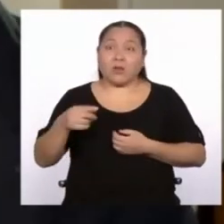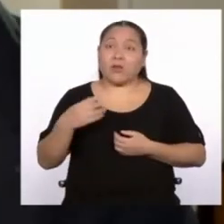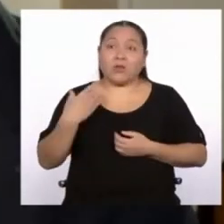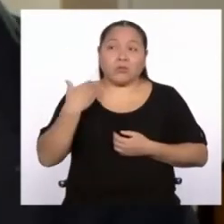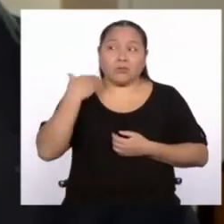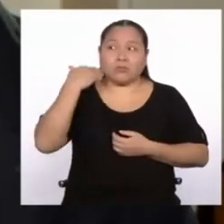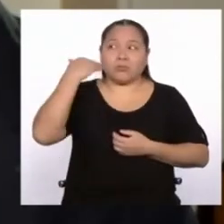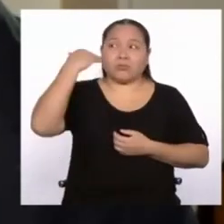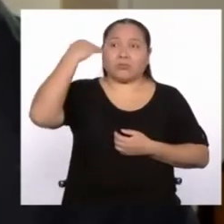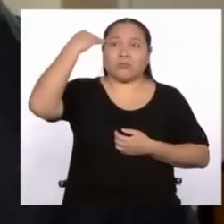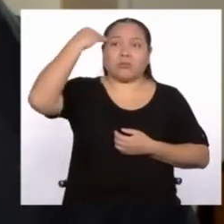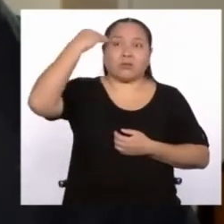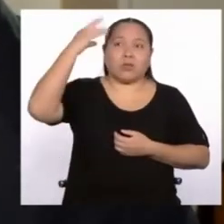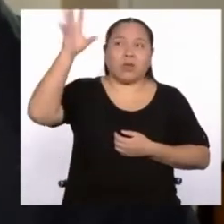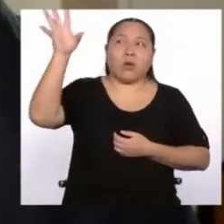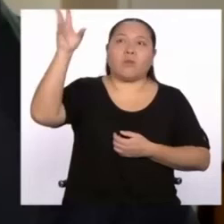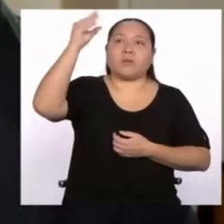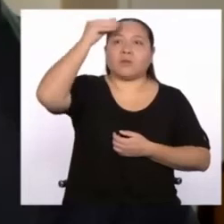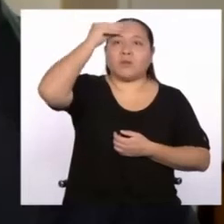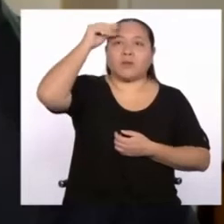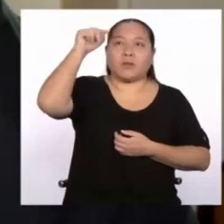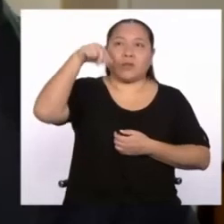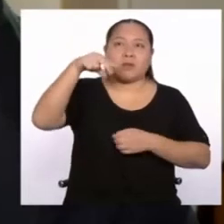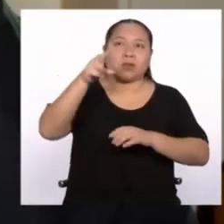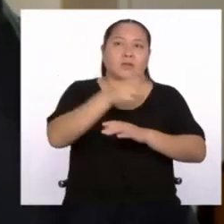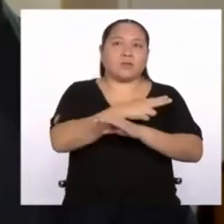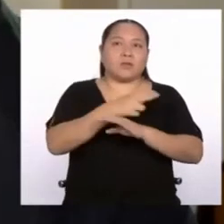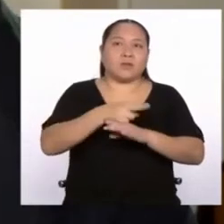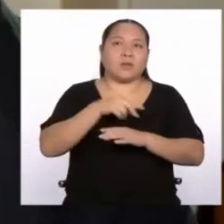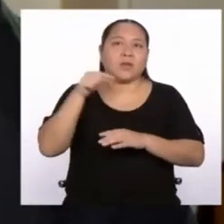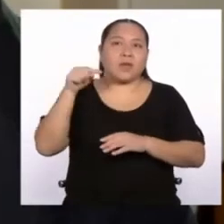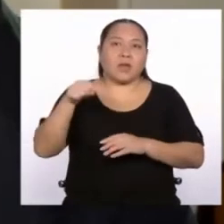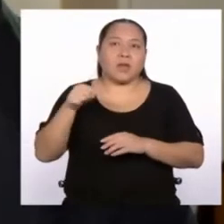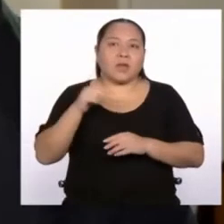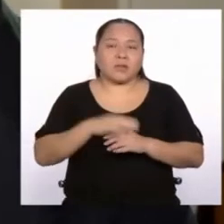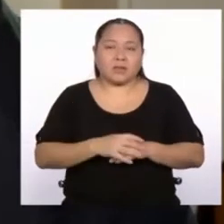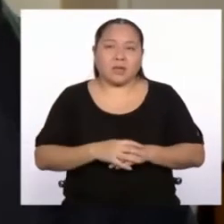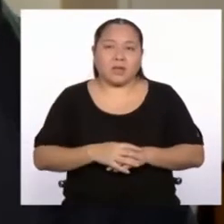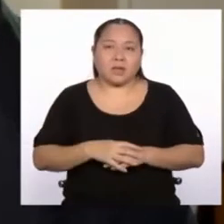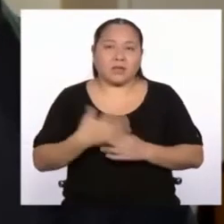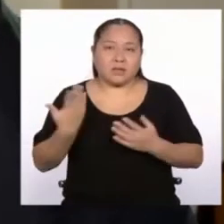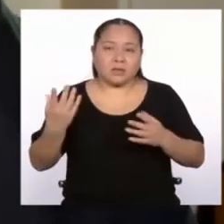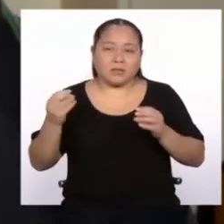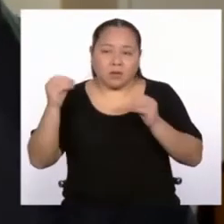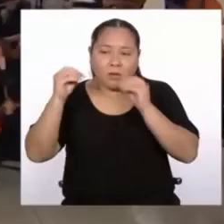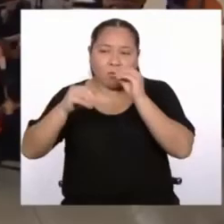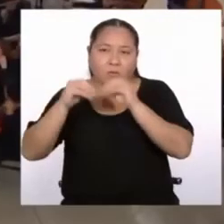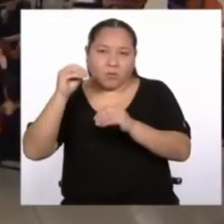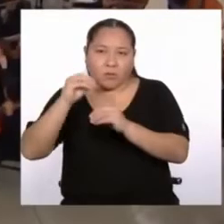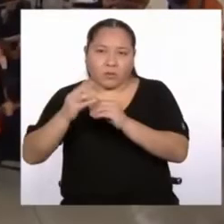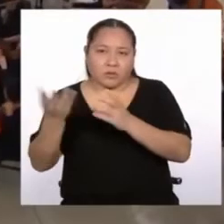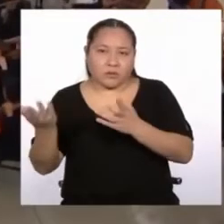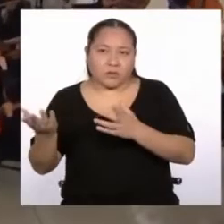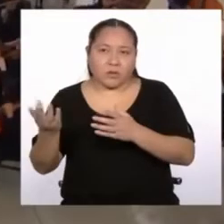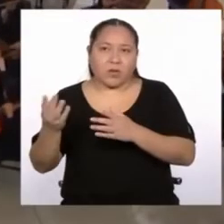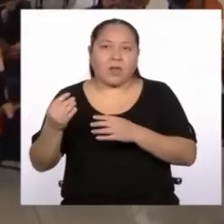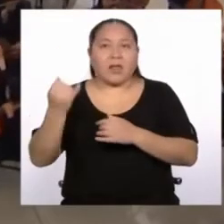crecido, claro. Esa está en la rapsoia peruana de Claudio Rebagliati.